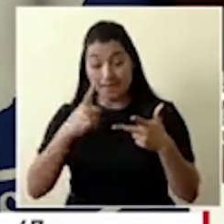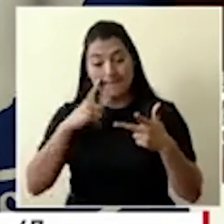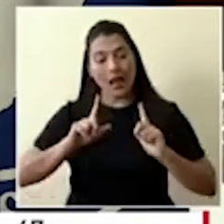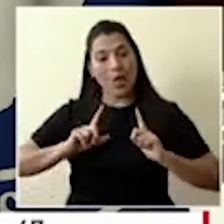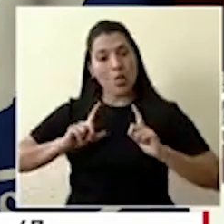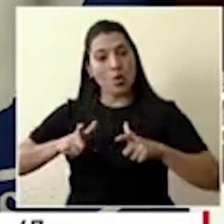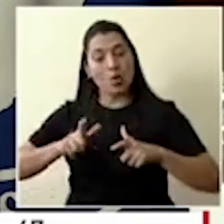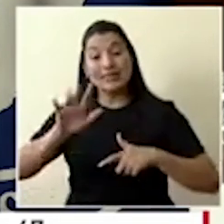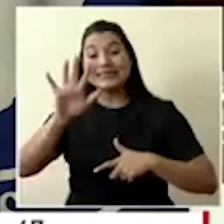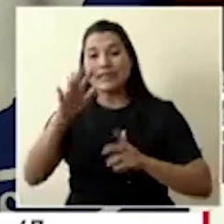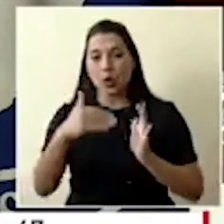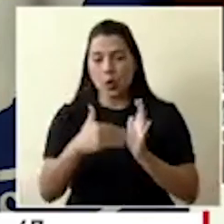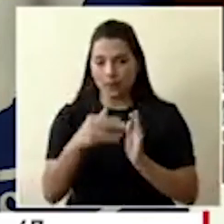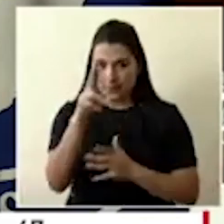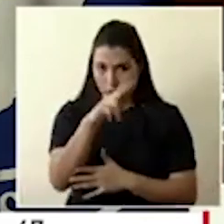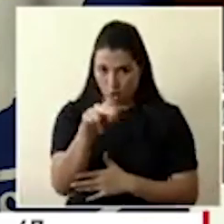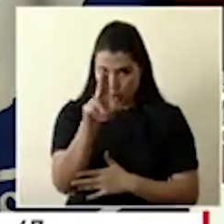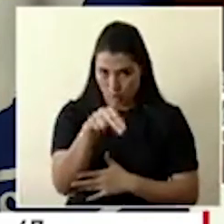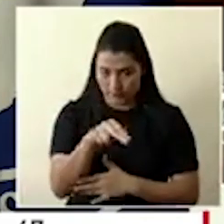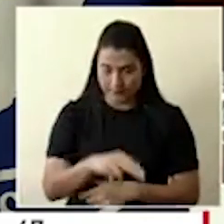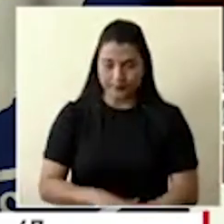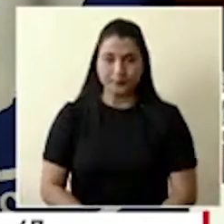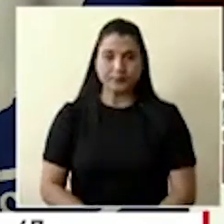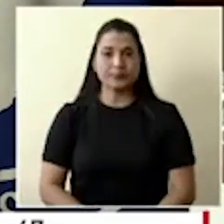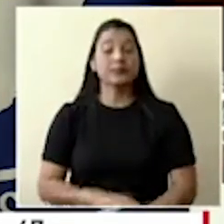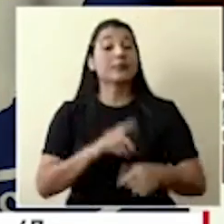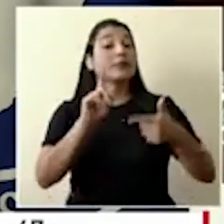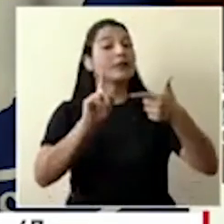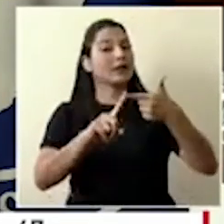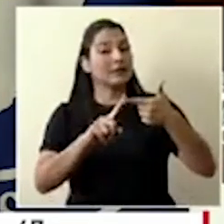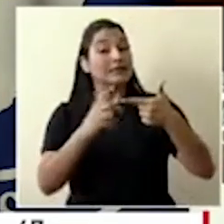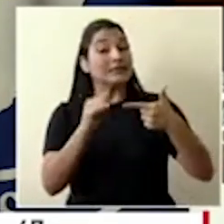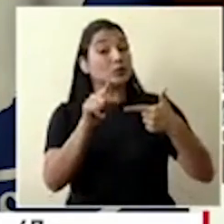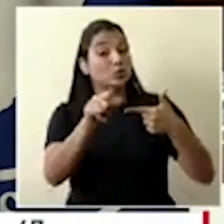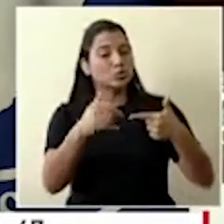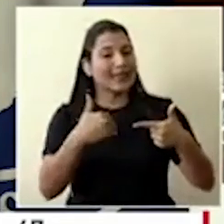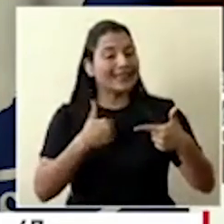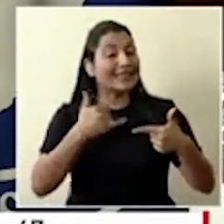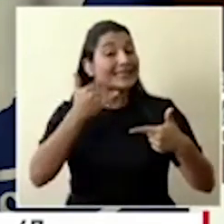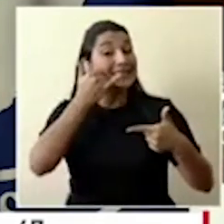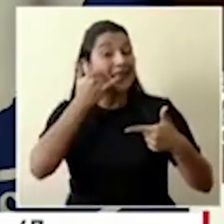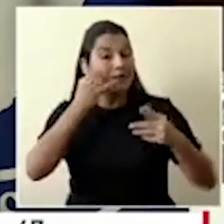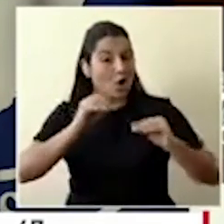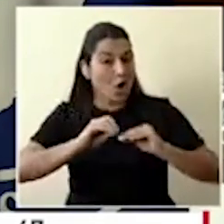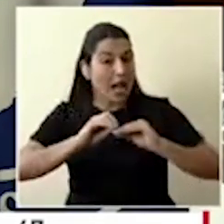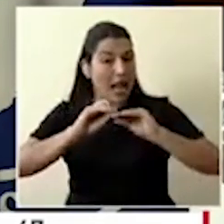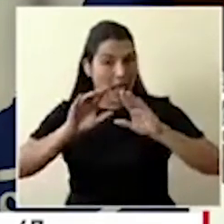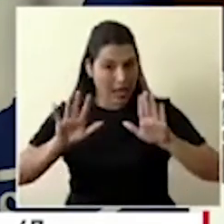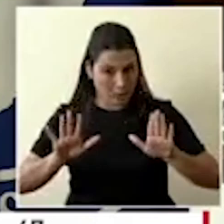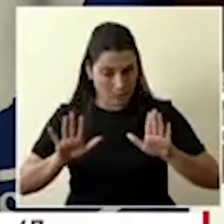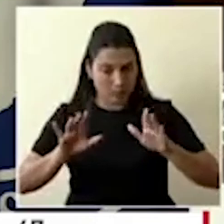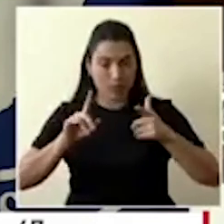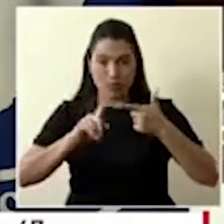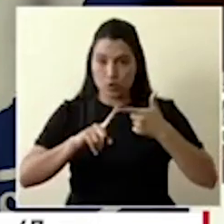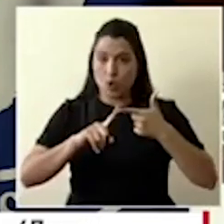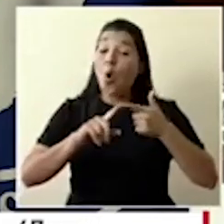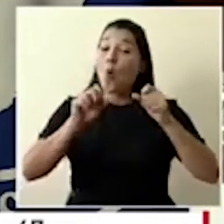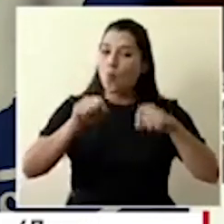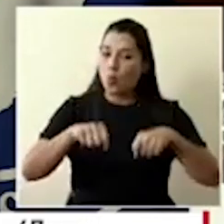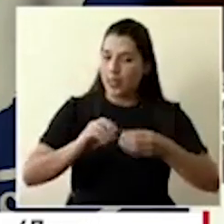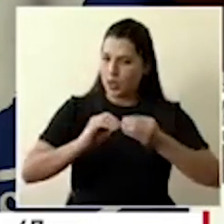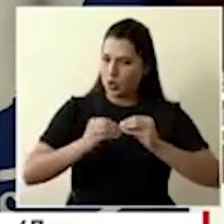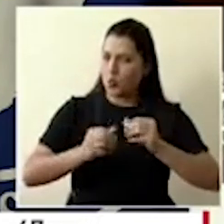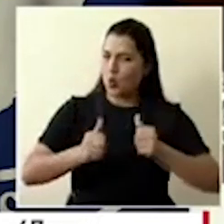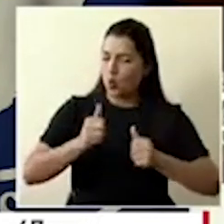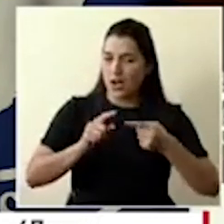donar 5 mil colones. Quienes dispongan de una plataforma claro, de un servicio claro, podrán hacerlo a